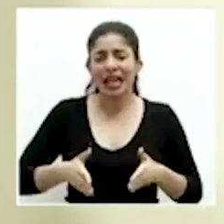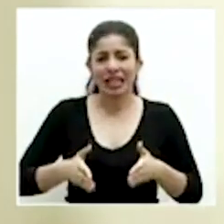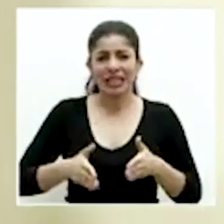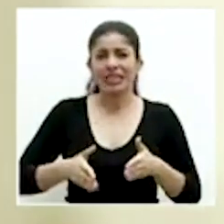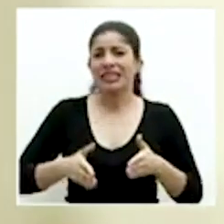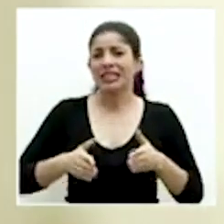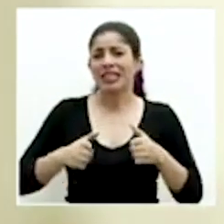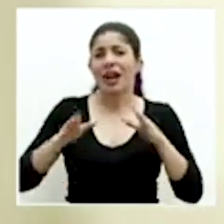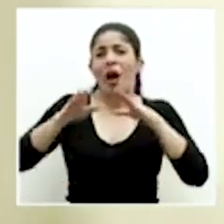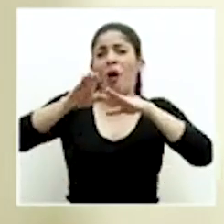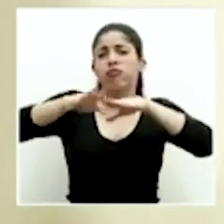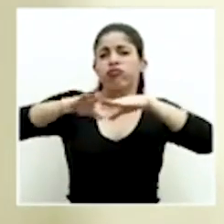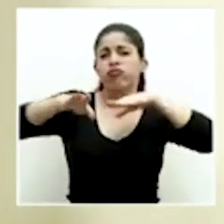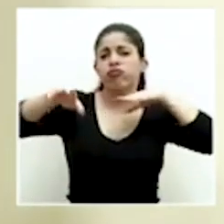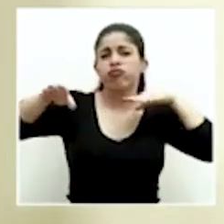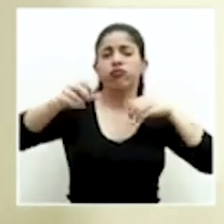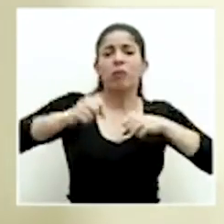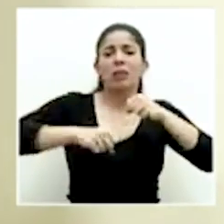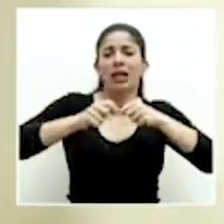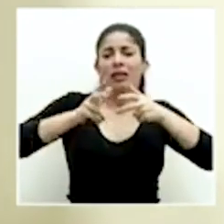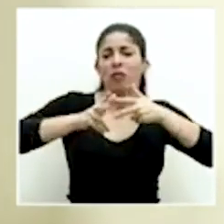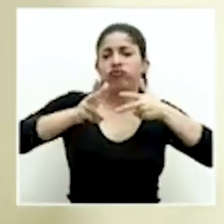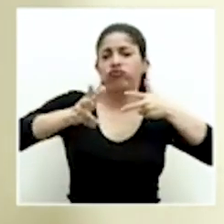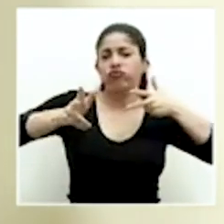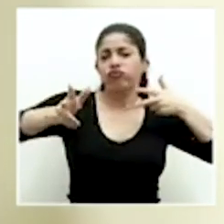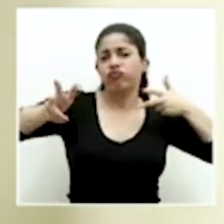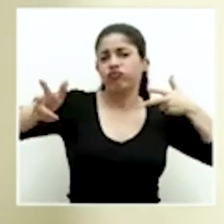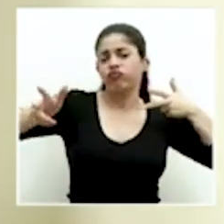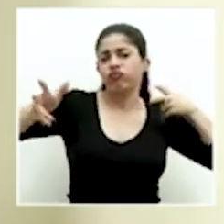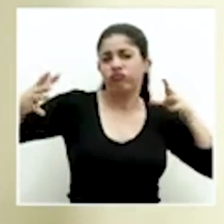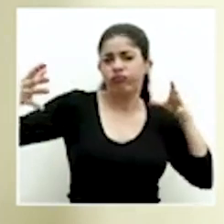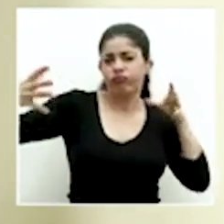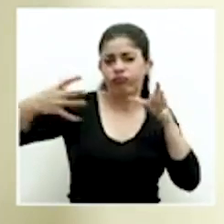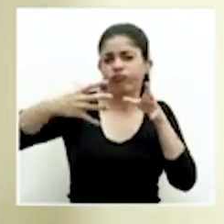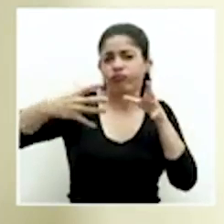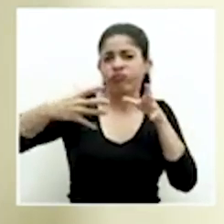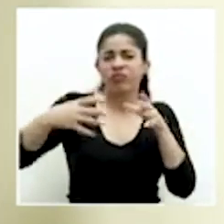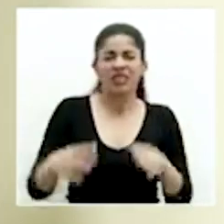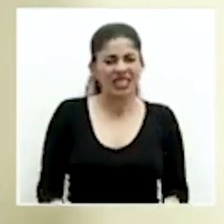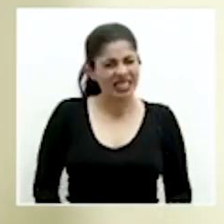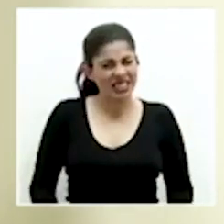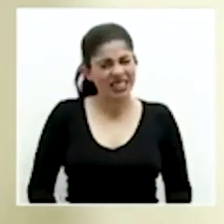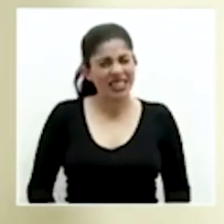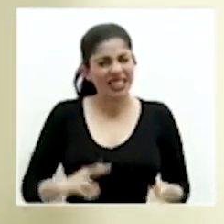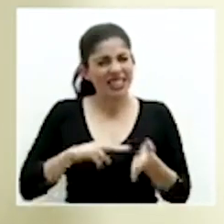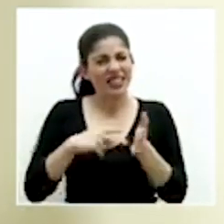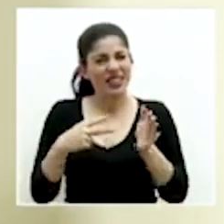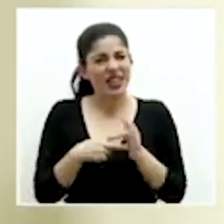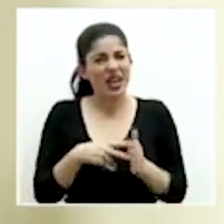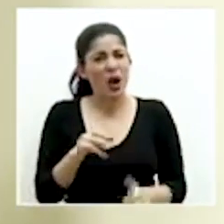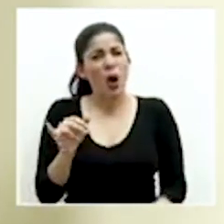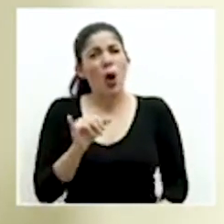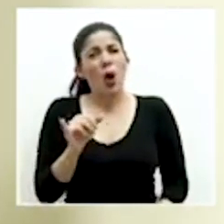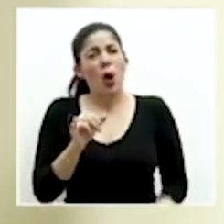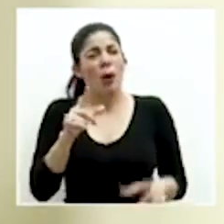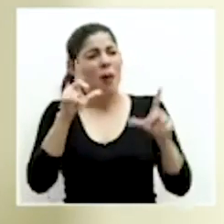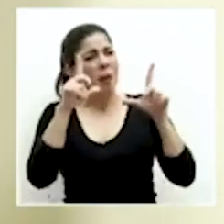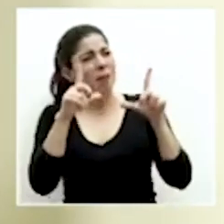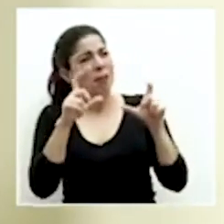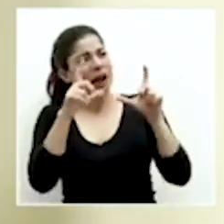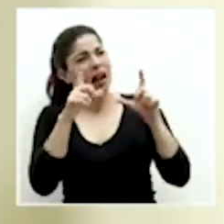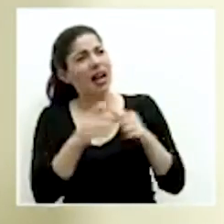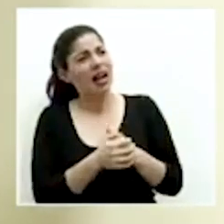van prácticamente en caravanas, es como que si estuviéramos tomando una escena de